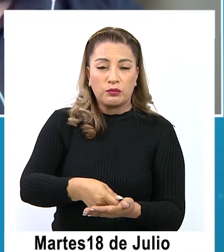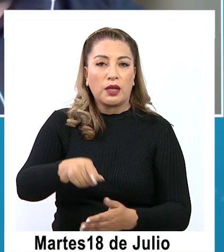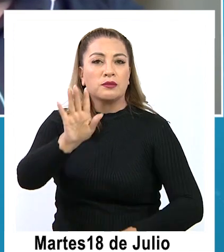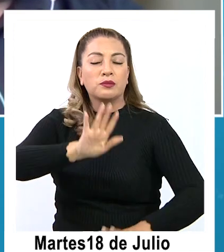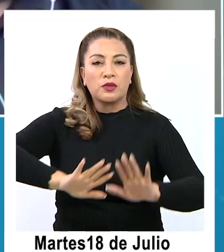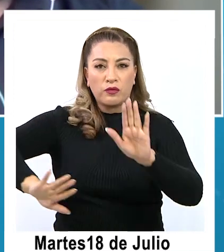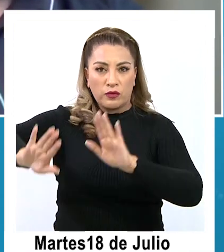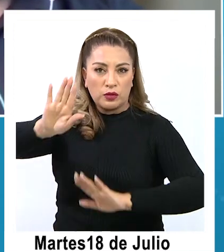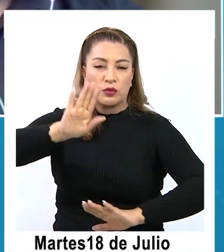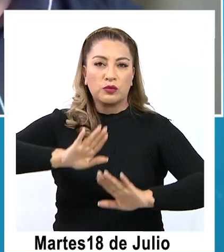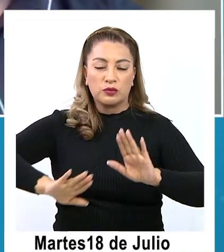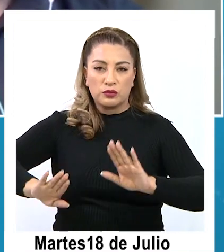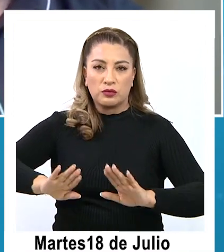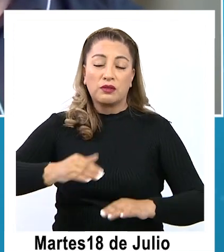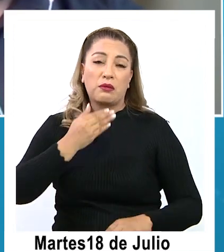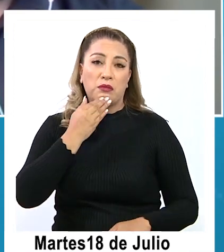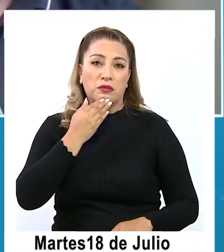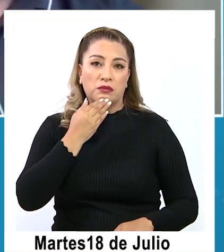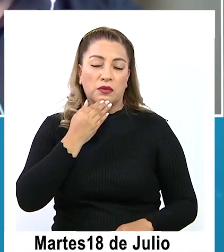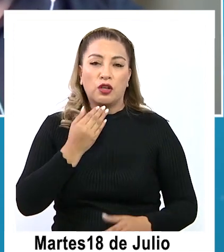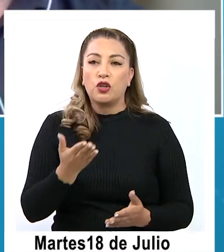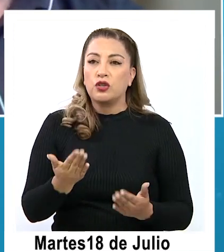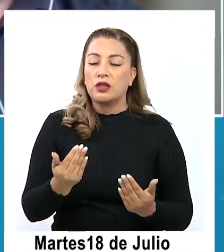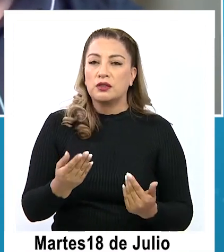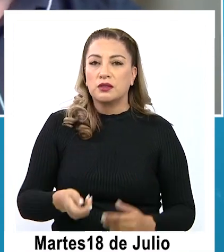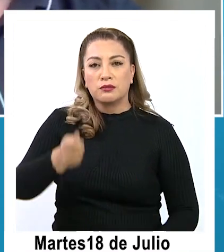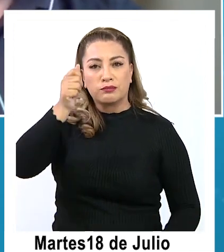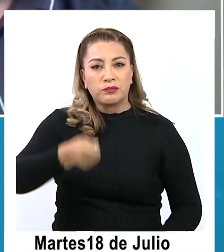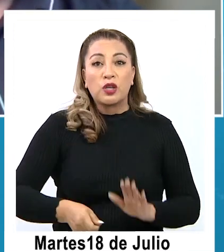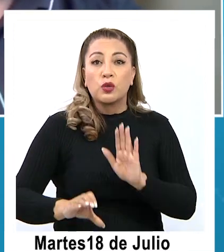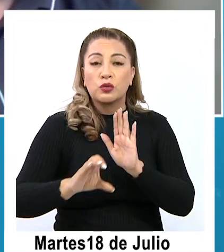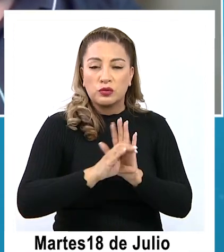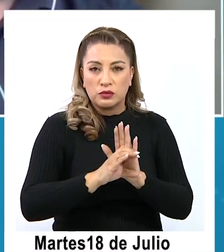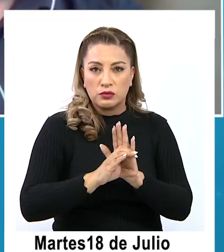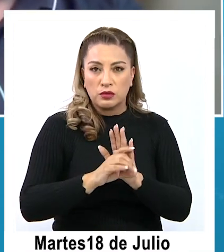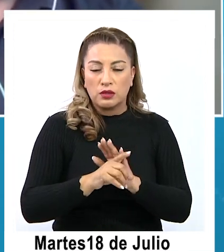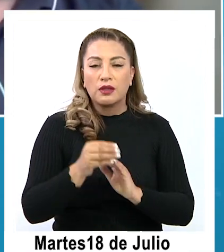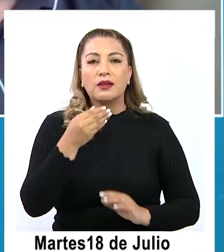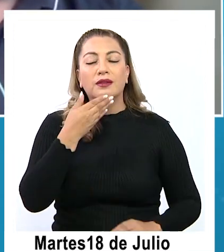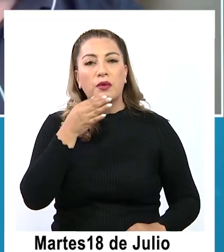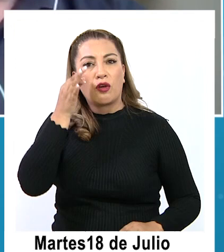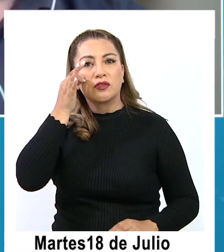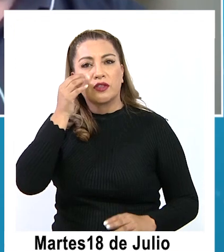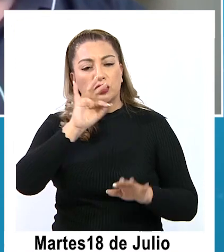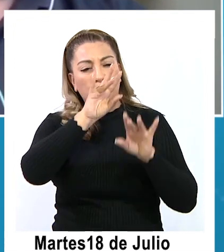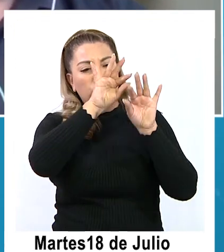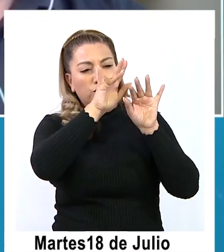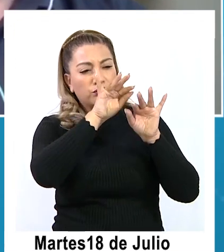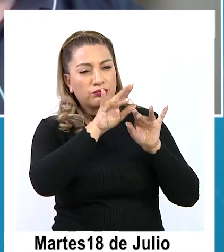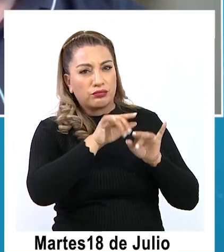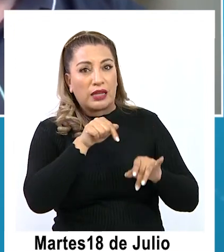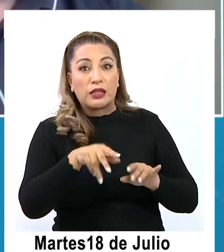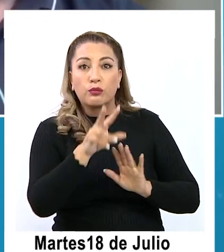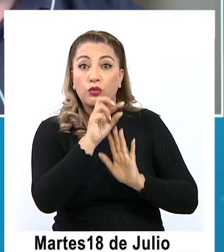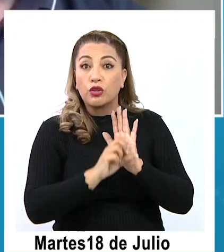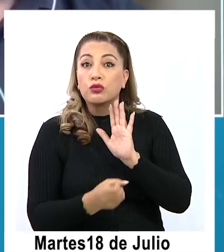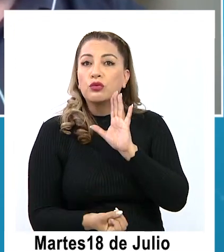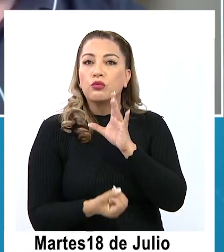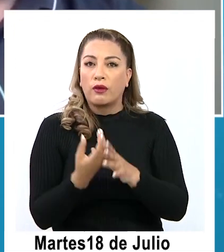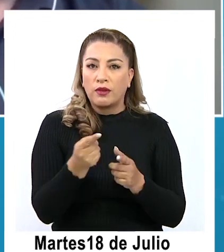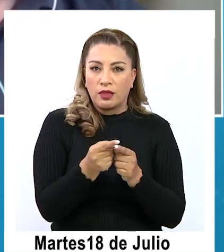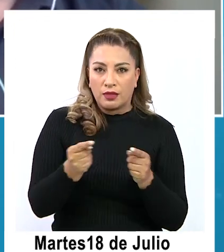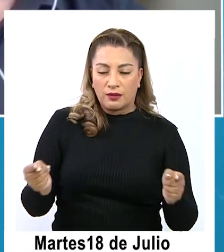resguardar el requerimiento que hizo el tribunal constitucional y las observaciones que hizo en su oportunidad. Este es un proyecto nuevo,